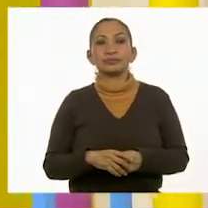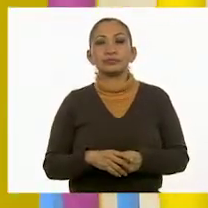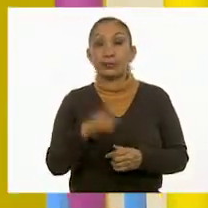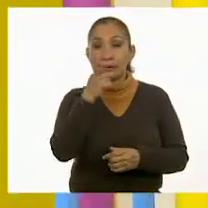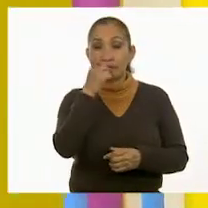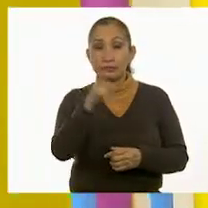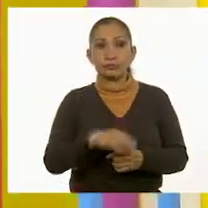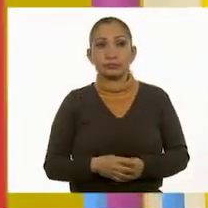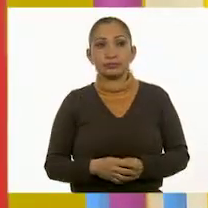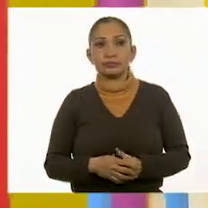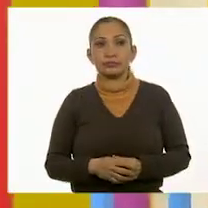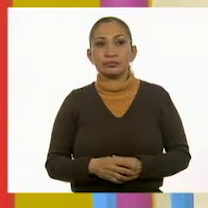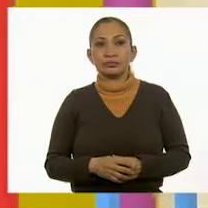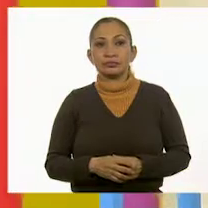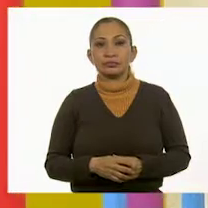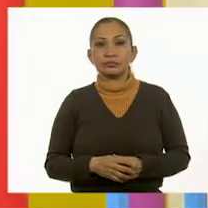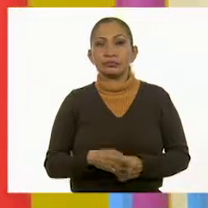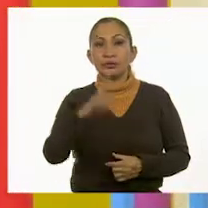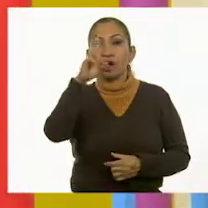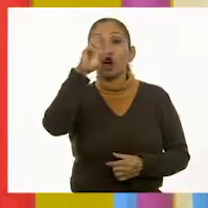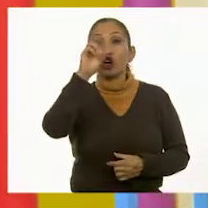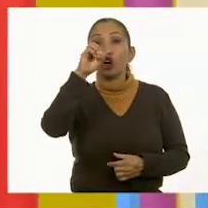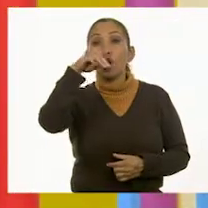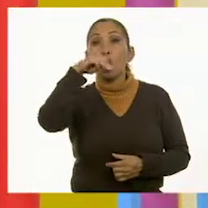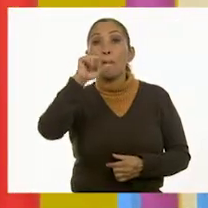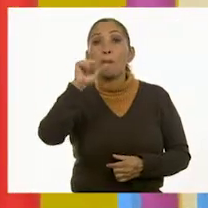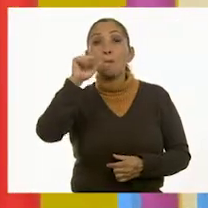Y dice... Román.